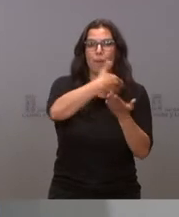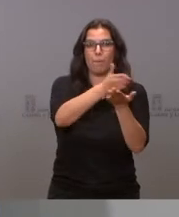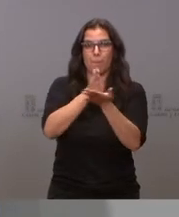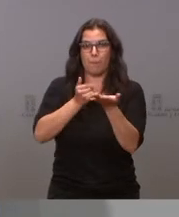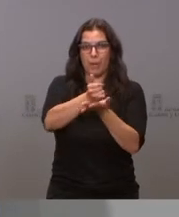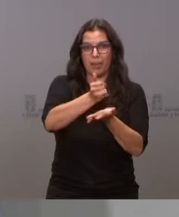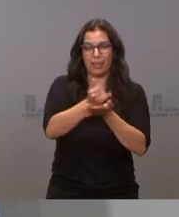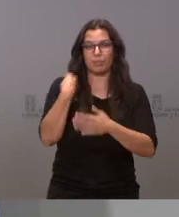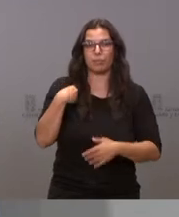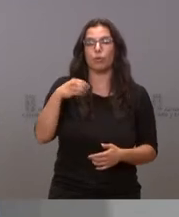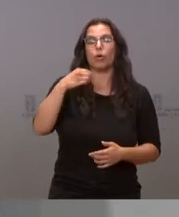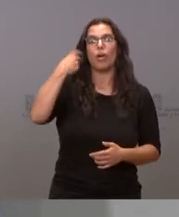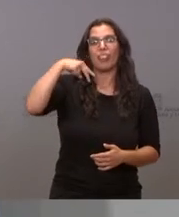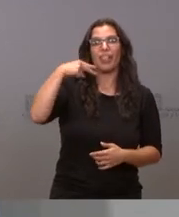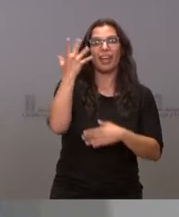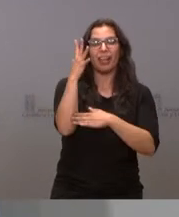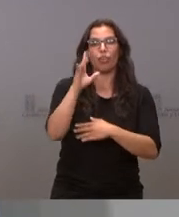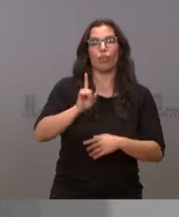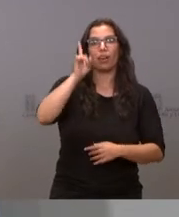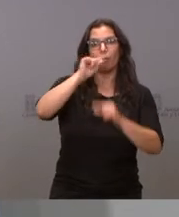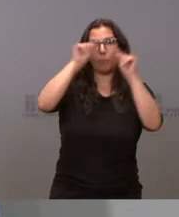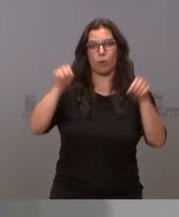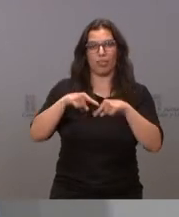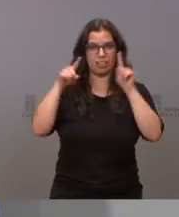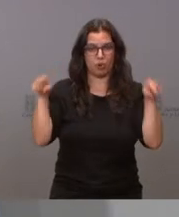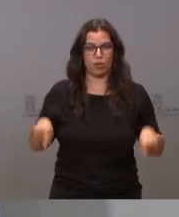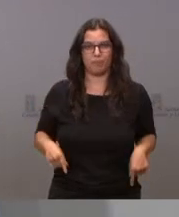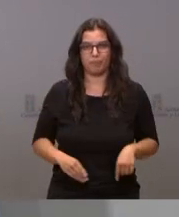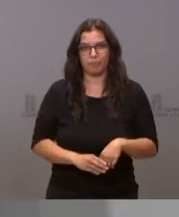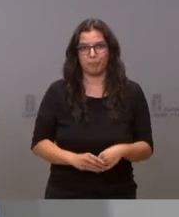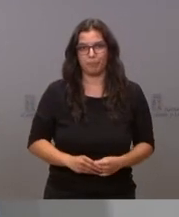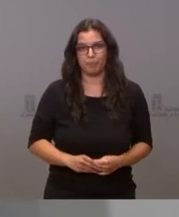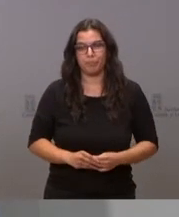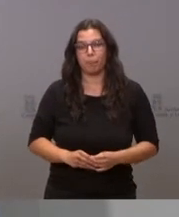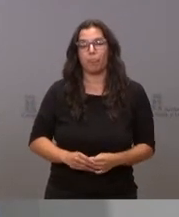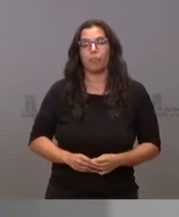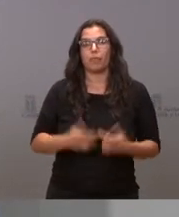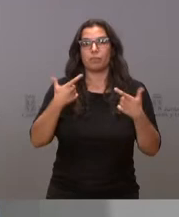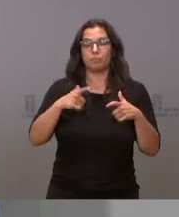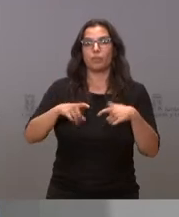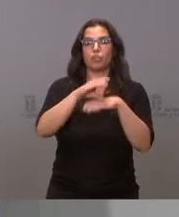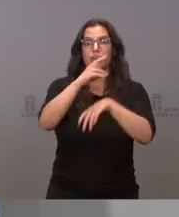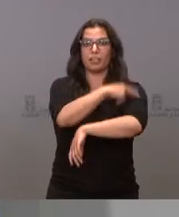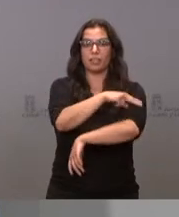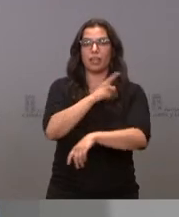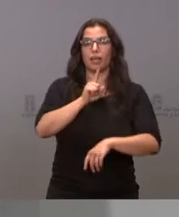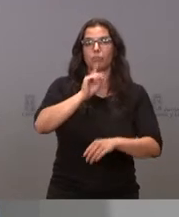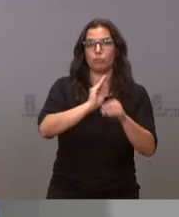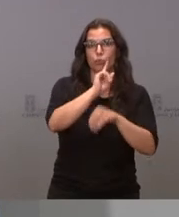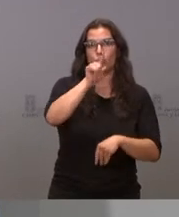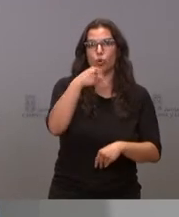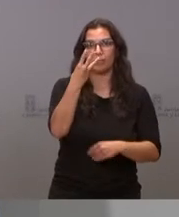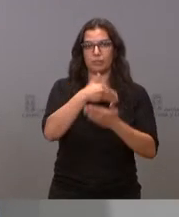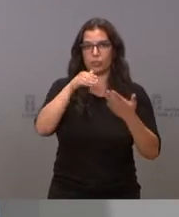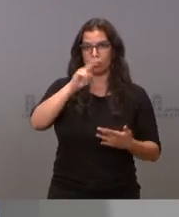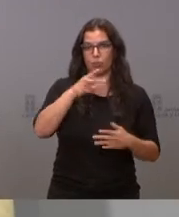de Cerezo de Arriba en la provincia de Segovia. Sanidad destina 1,3 millones de